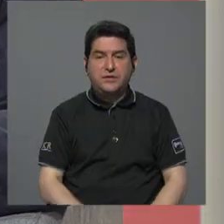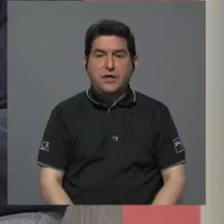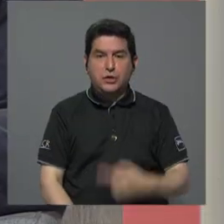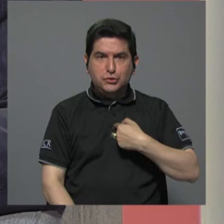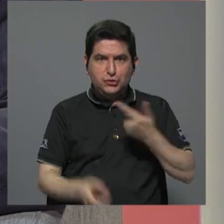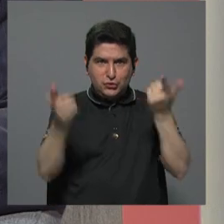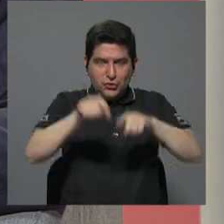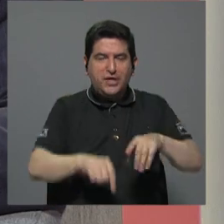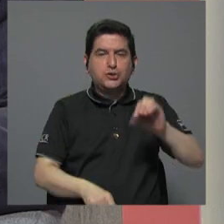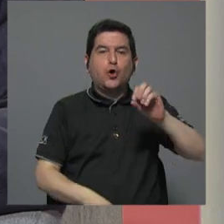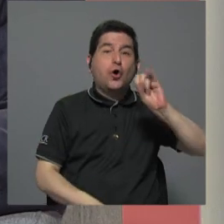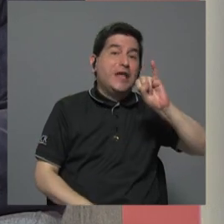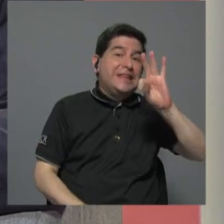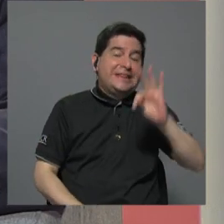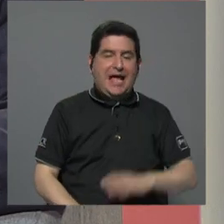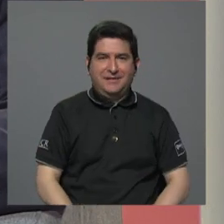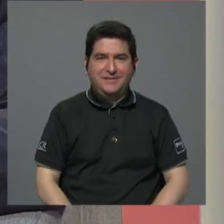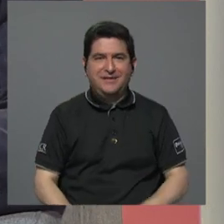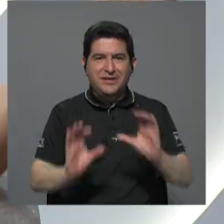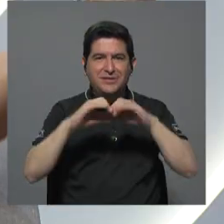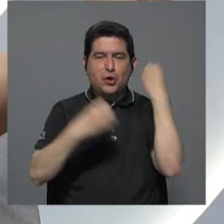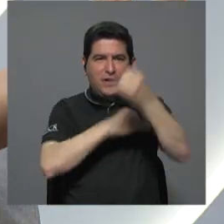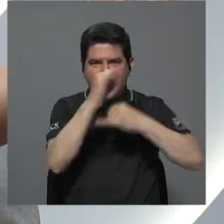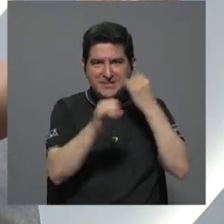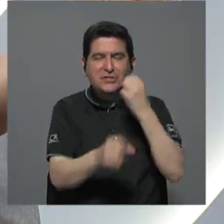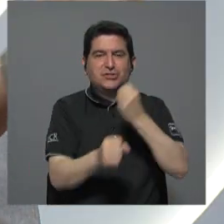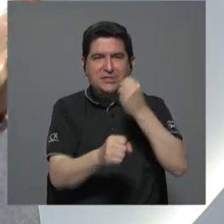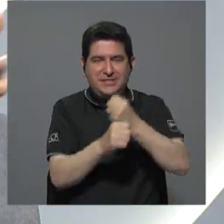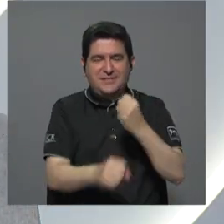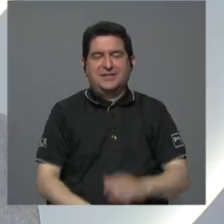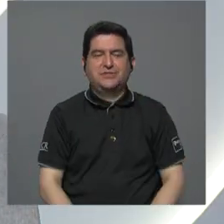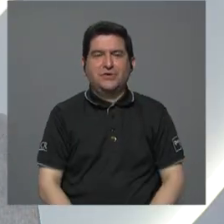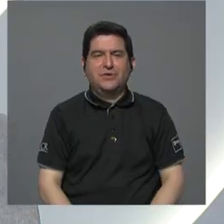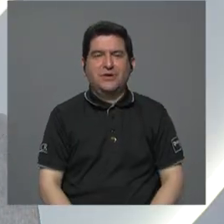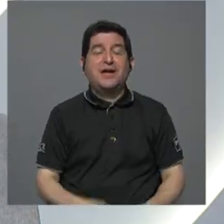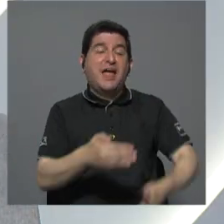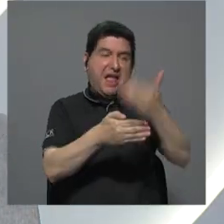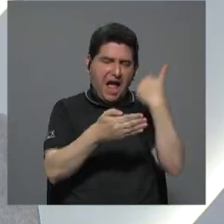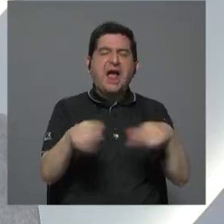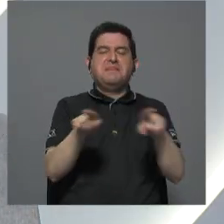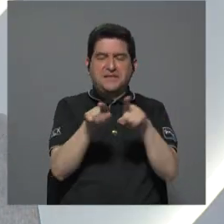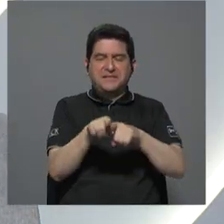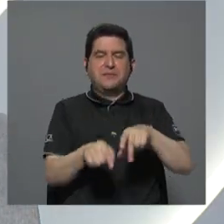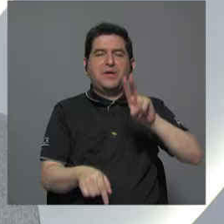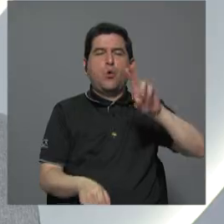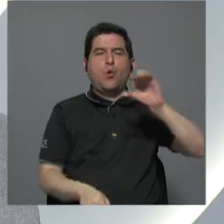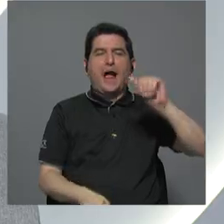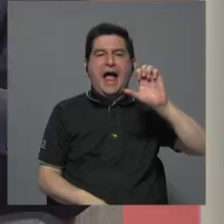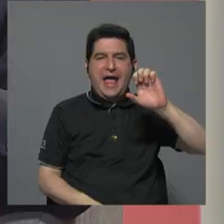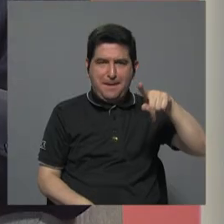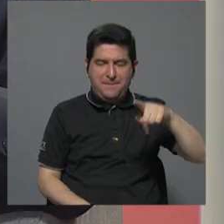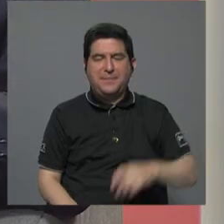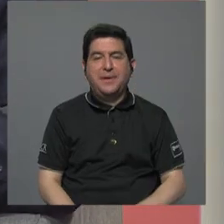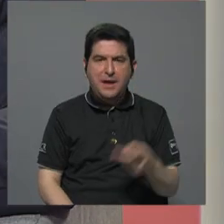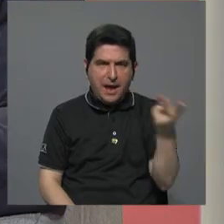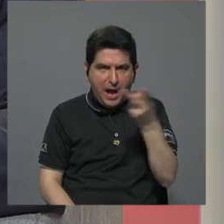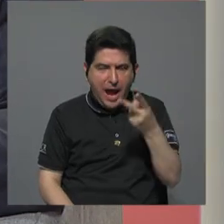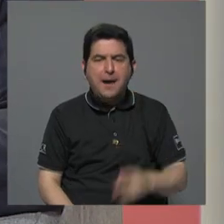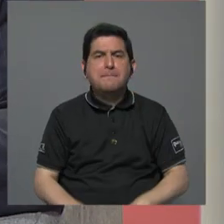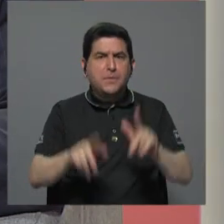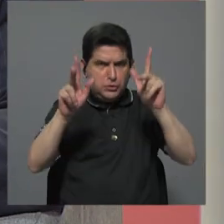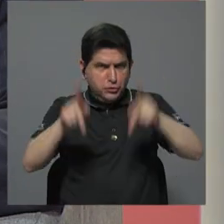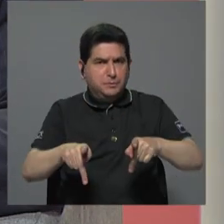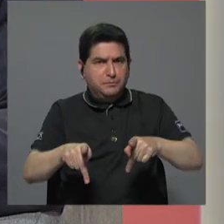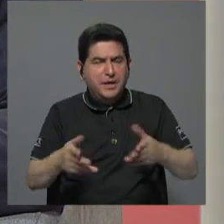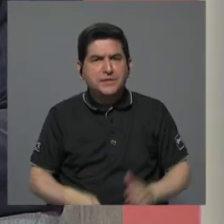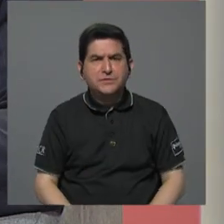yo de hecho vengo de la OIT, de la Organización Internacional de Trado. Bueno, usted estuvo también en UCAEP. Pero por eso el tema... Ambos son figuras,